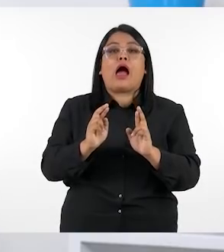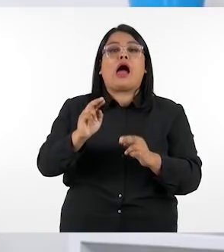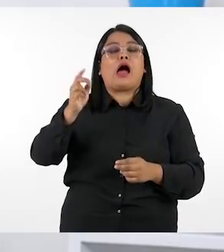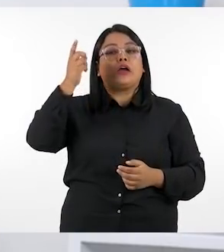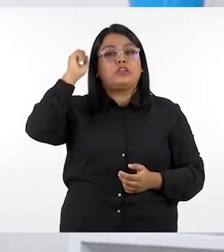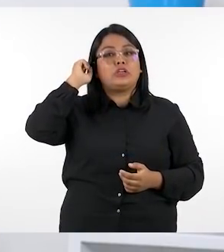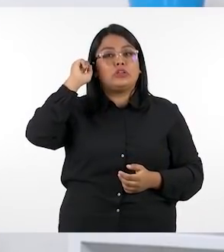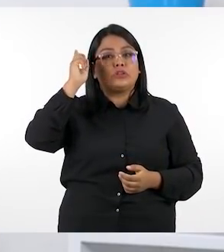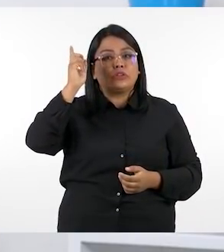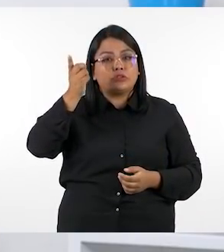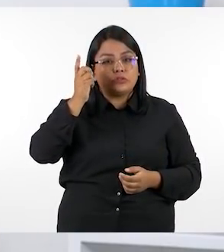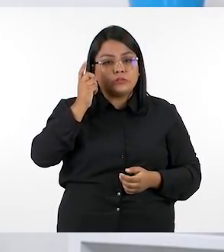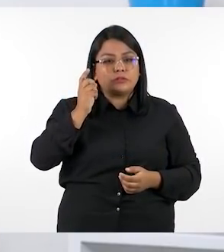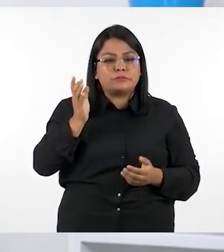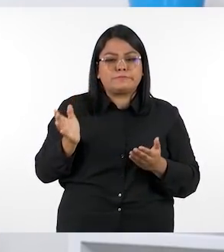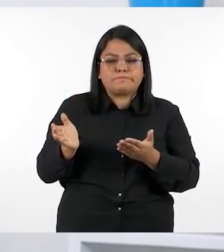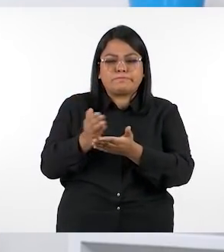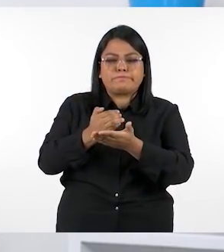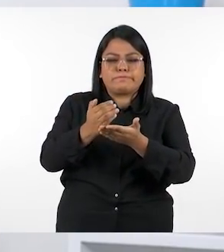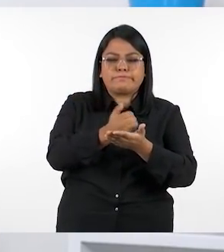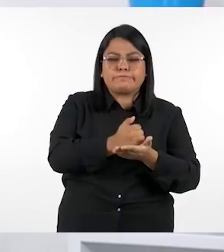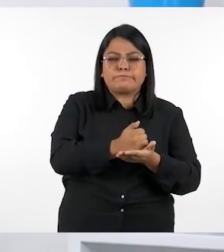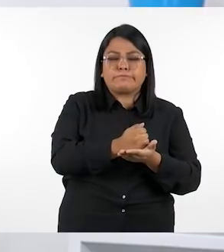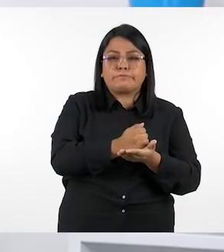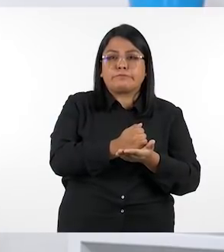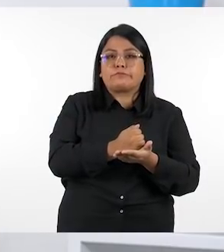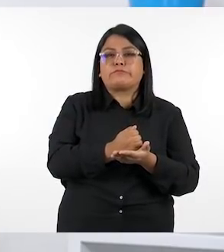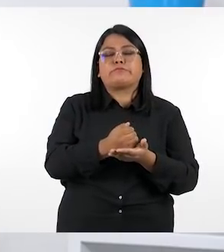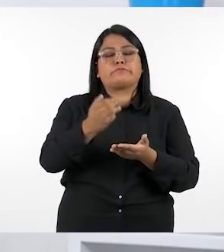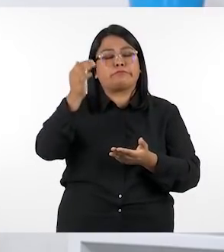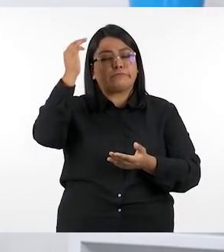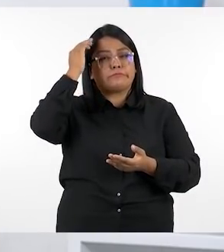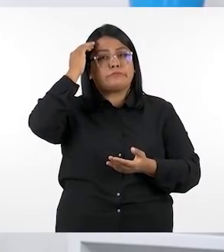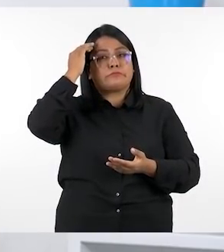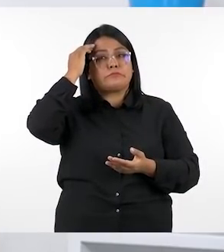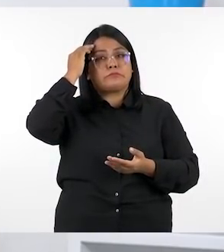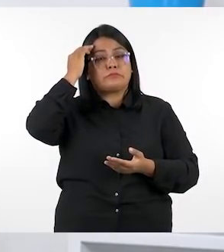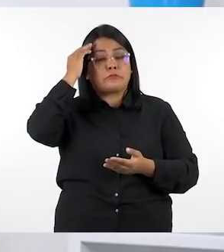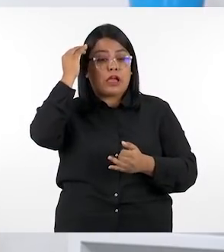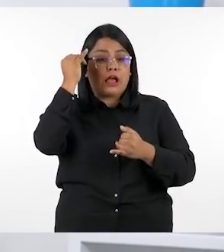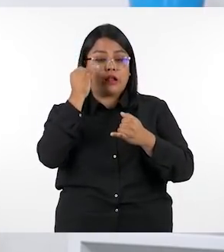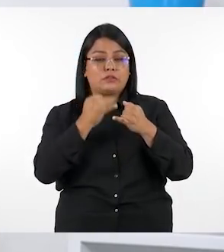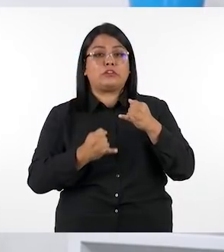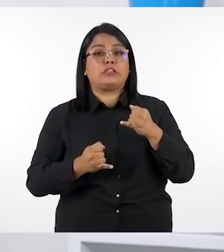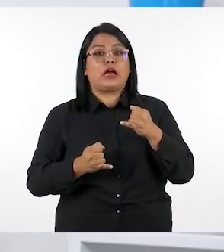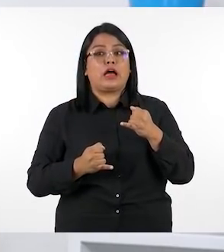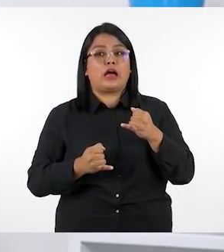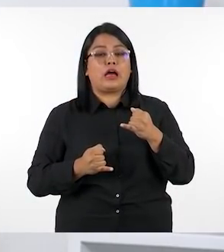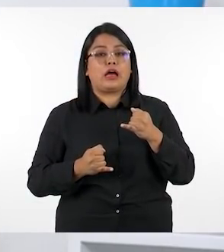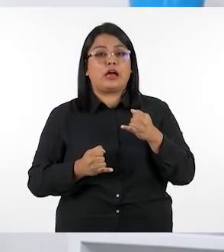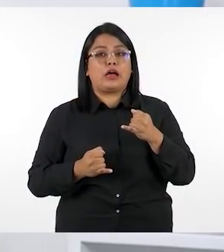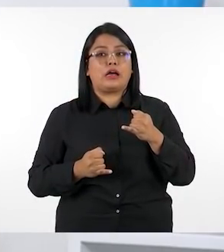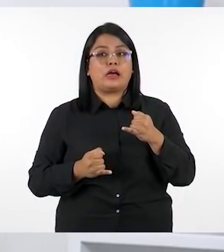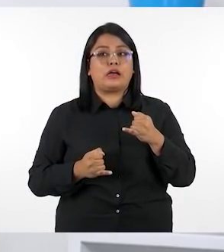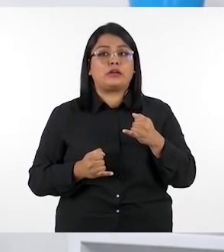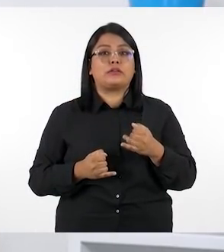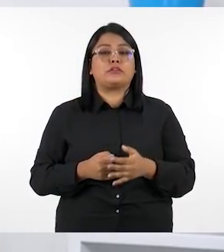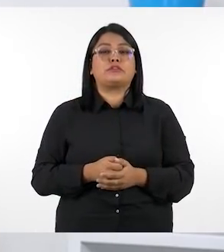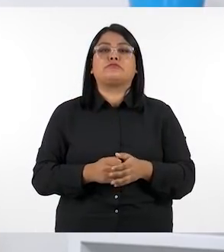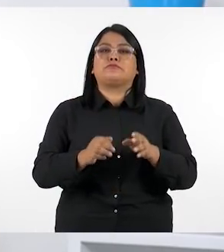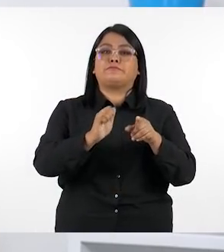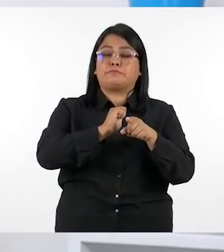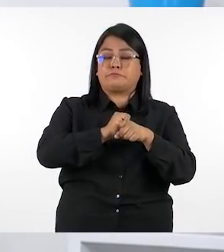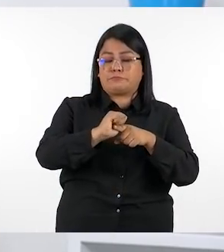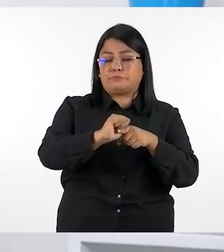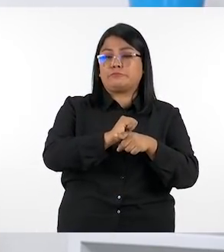docente extrae algunas conclusiones de todo lo que los estudiantes han realizado y al finalizar pues